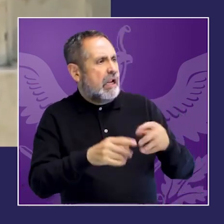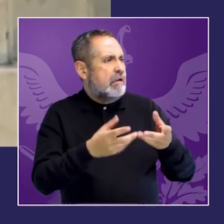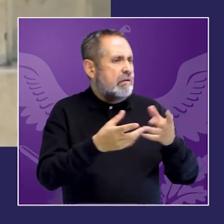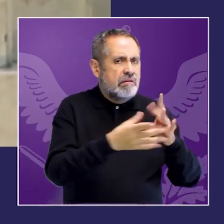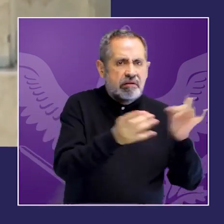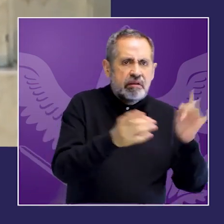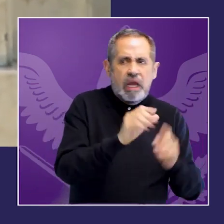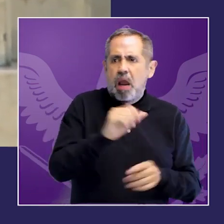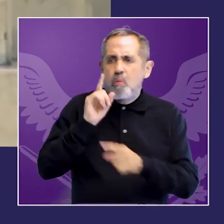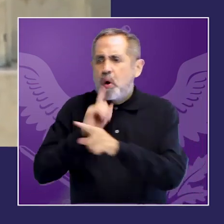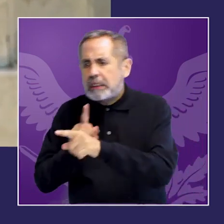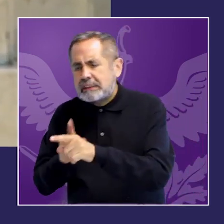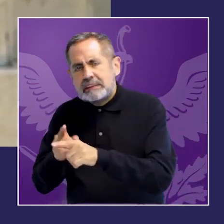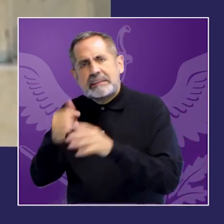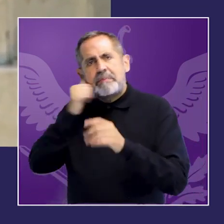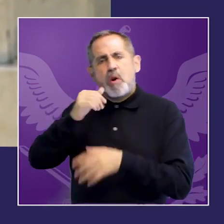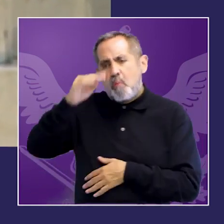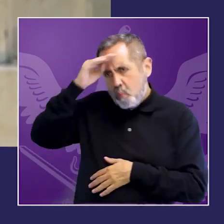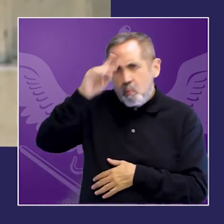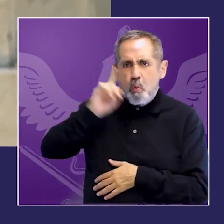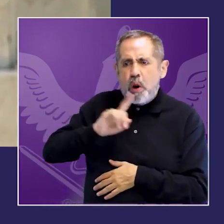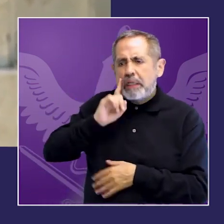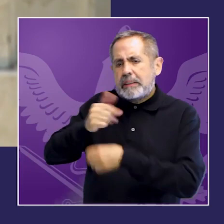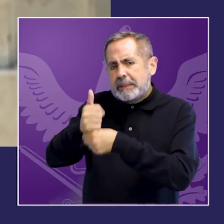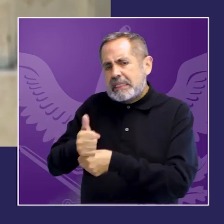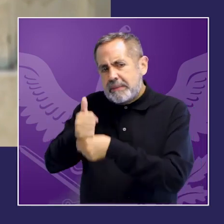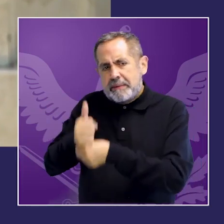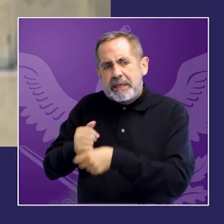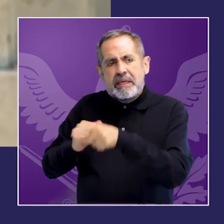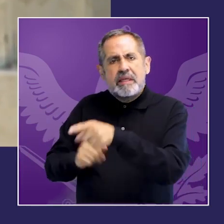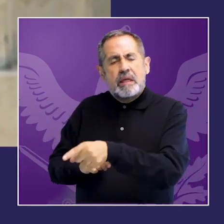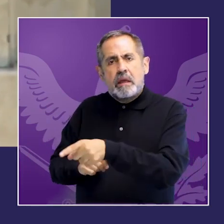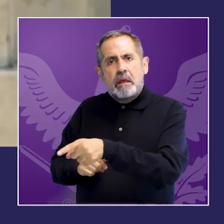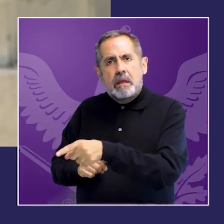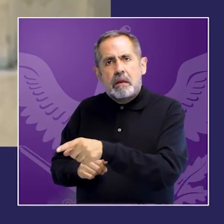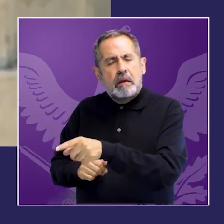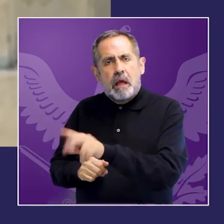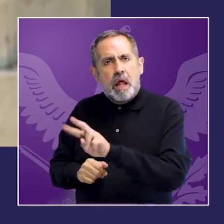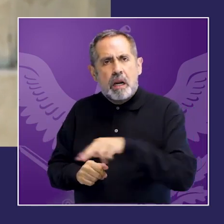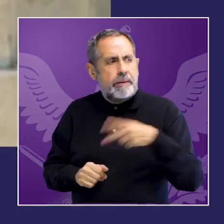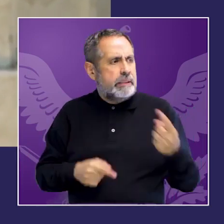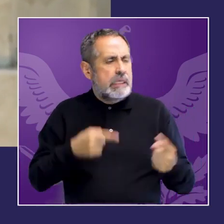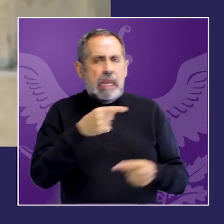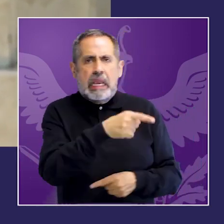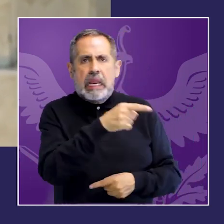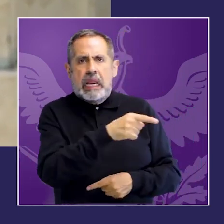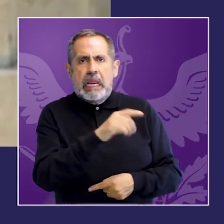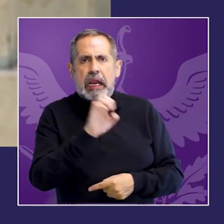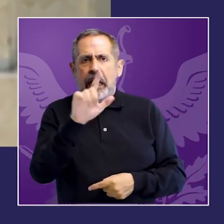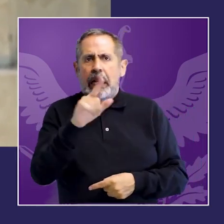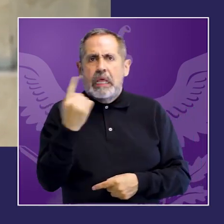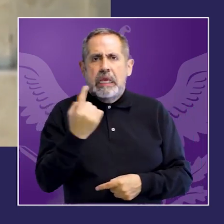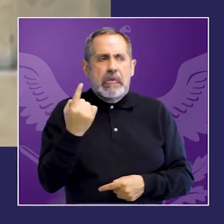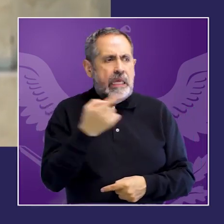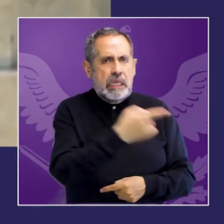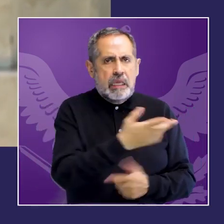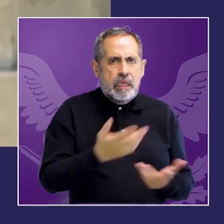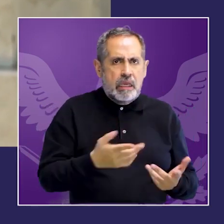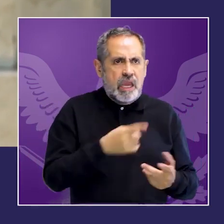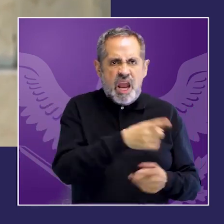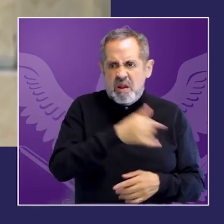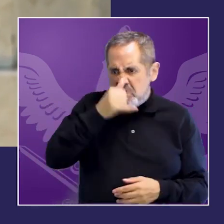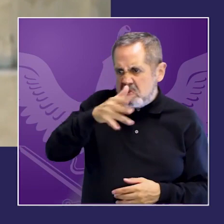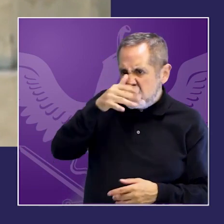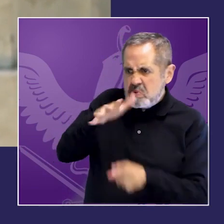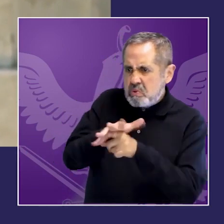y no tanto pensando en el agresor una vez que ya ocurren hechos de violencia yo soy jueza